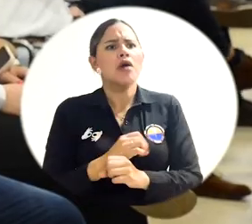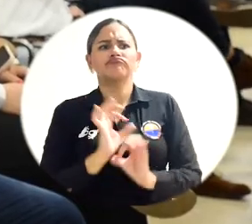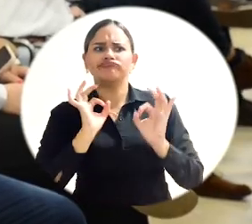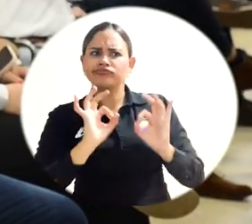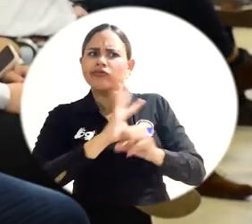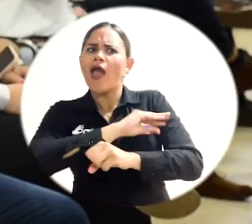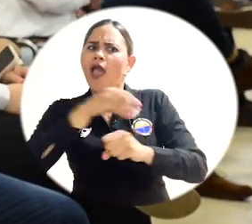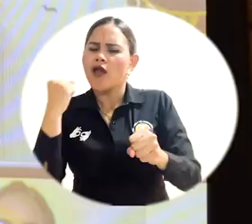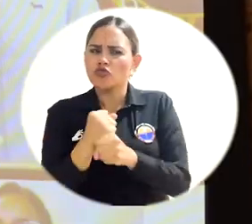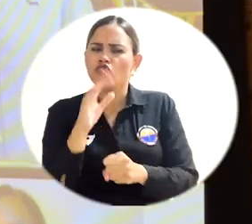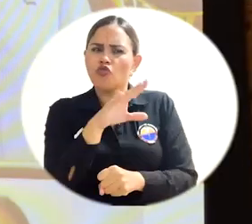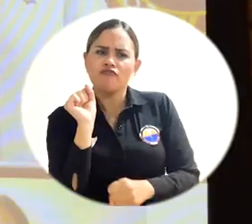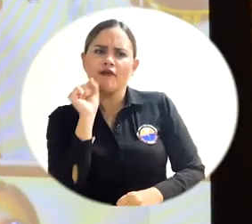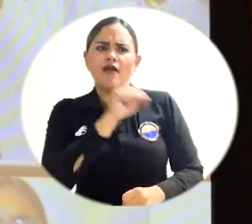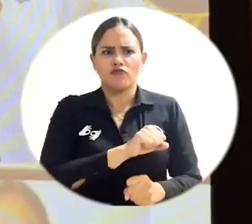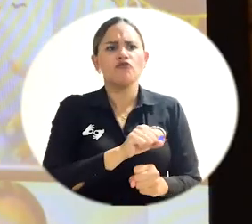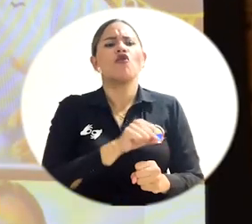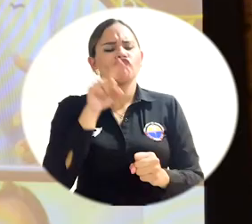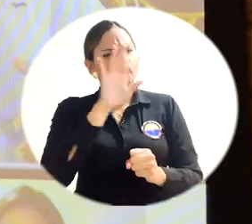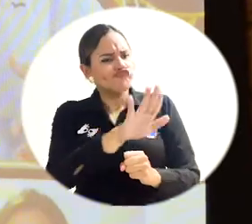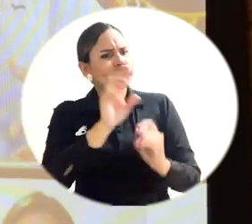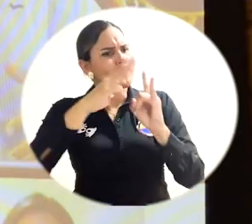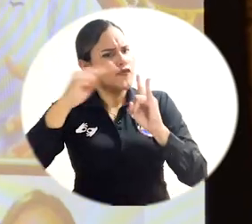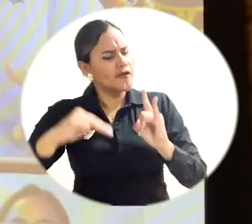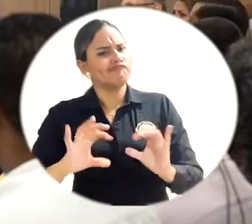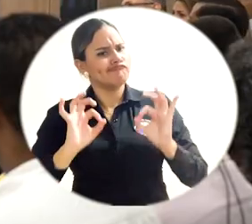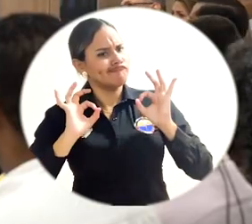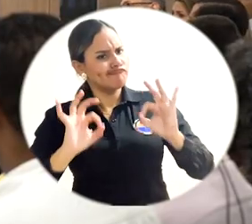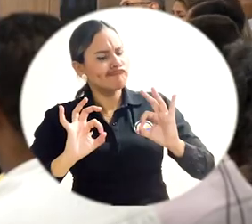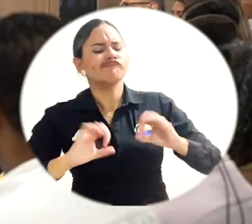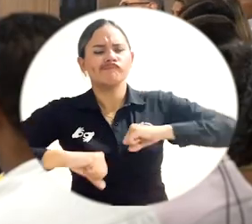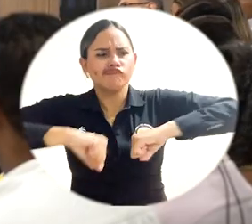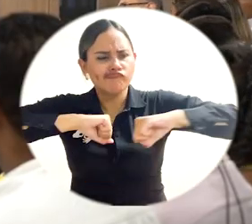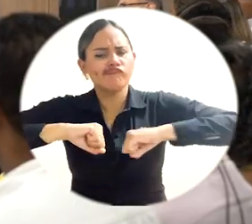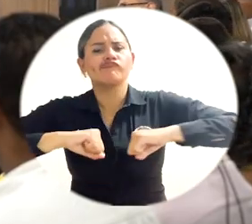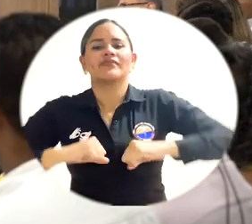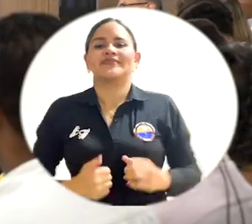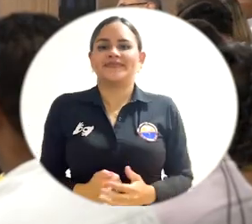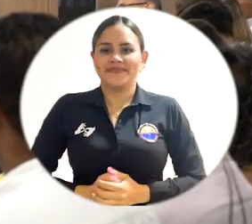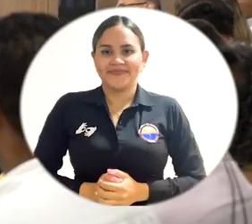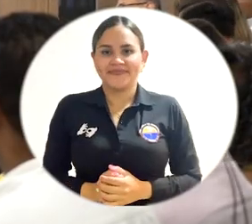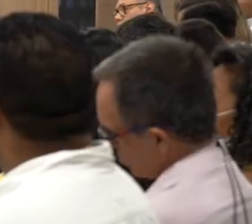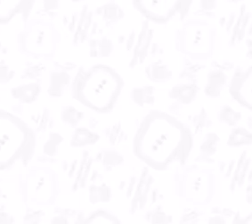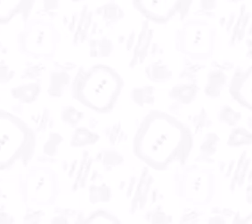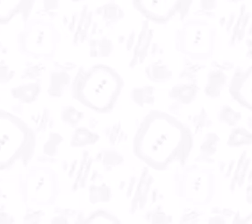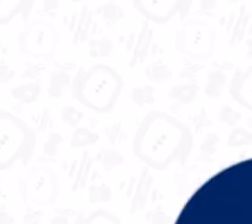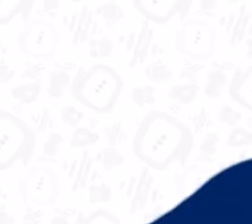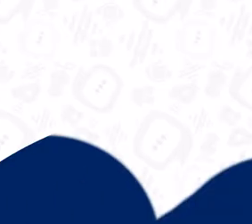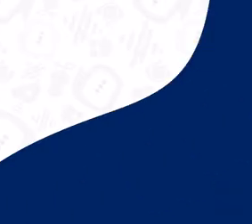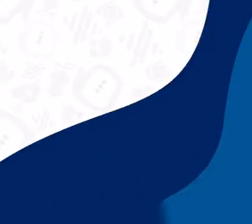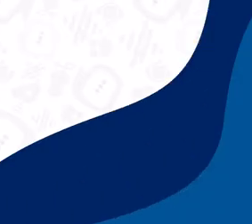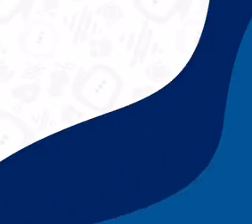la buena gestión que viene realizando el Dr. Pablo Vera Salazar como rector de la Universidad del Magdalena.